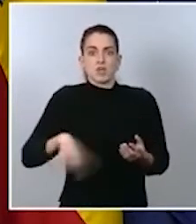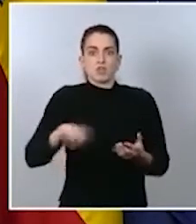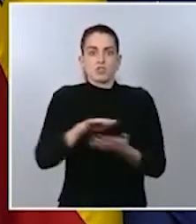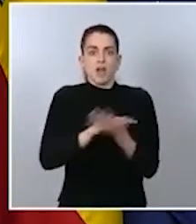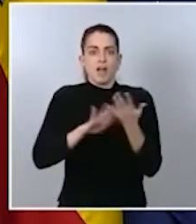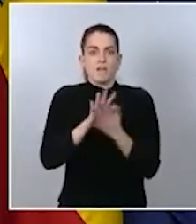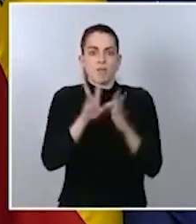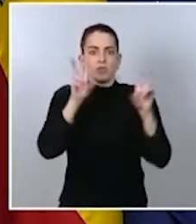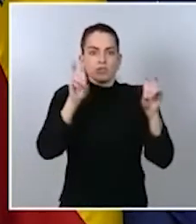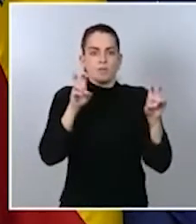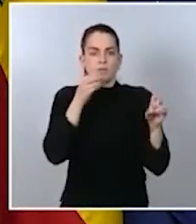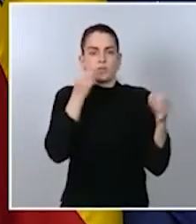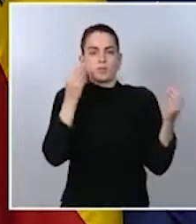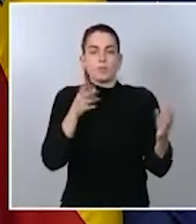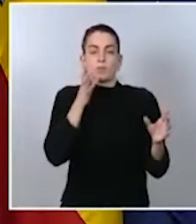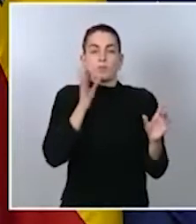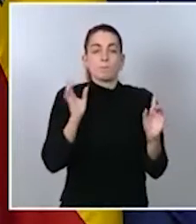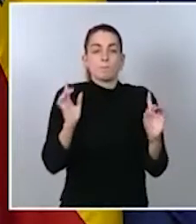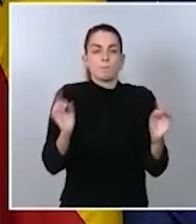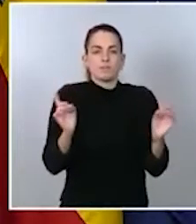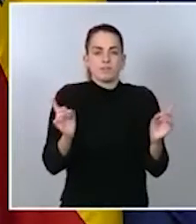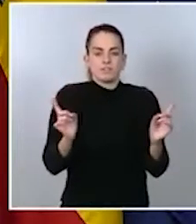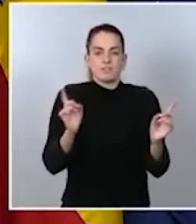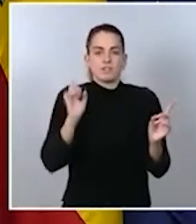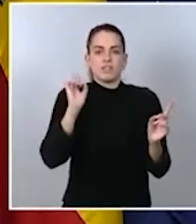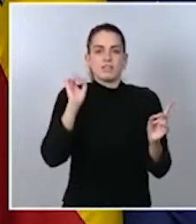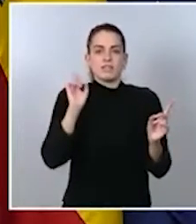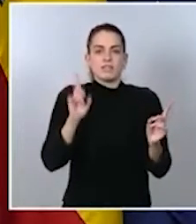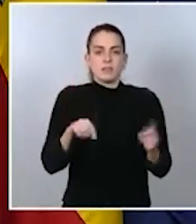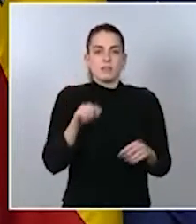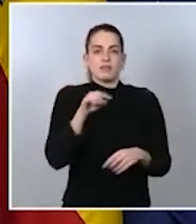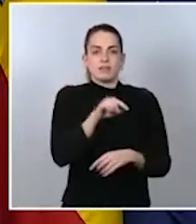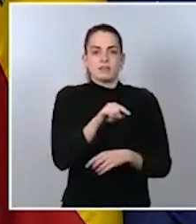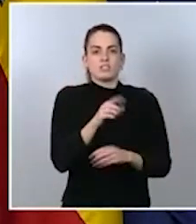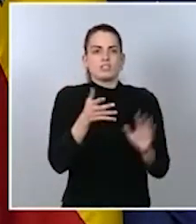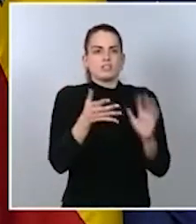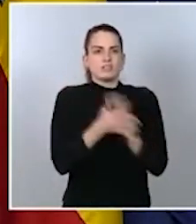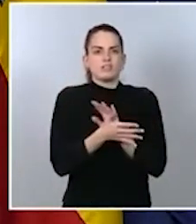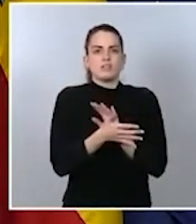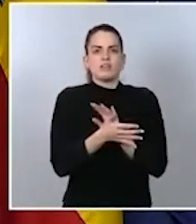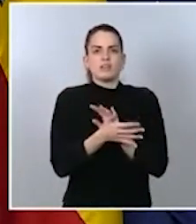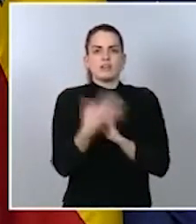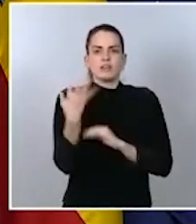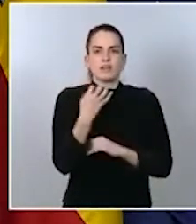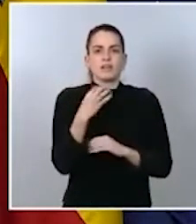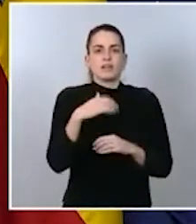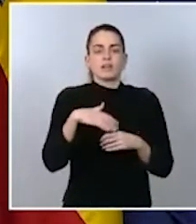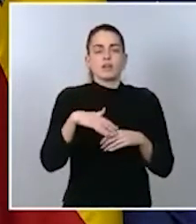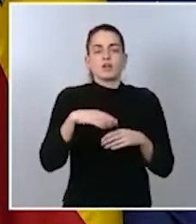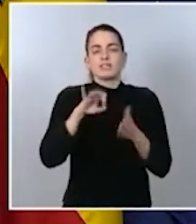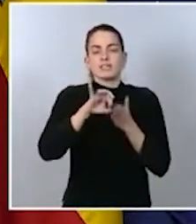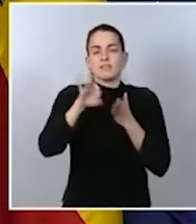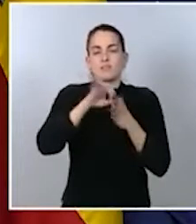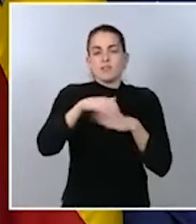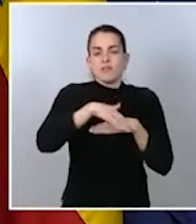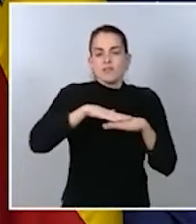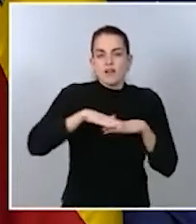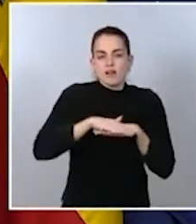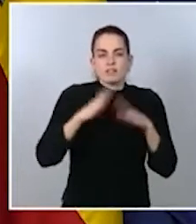de esto porque también toda esa previsión, también, entre otras circunstancias, determinó también que los servicios esenciales, las infraestructuras críticas,